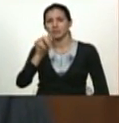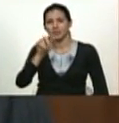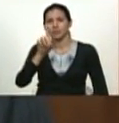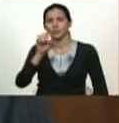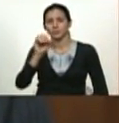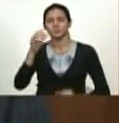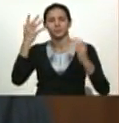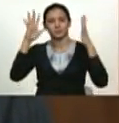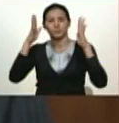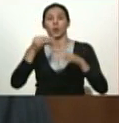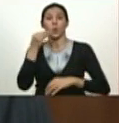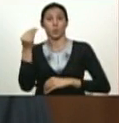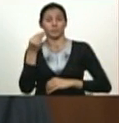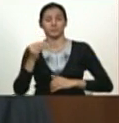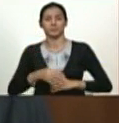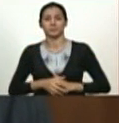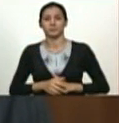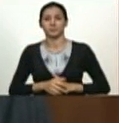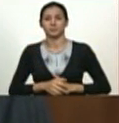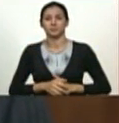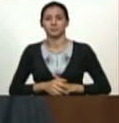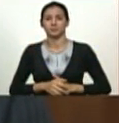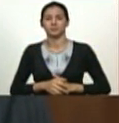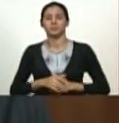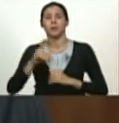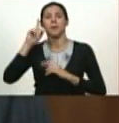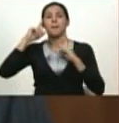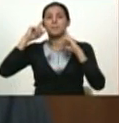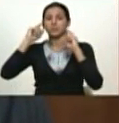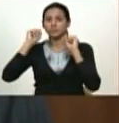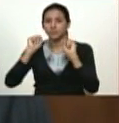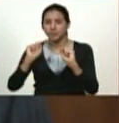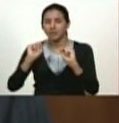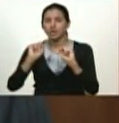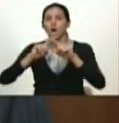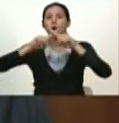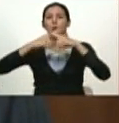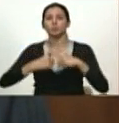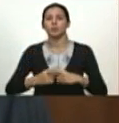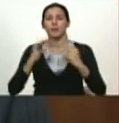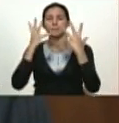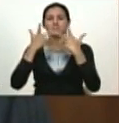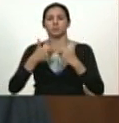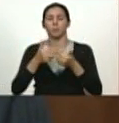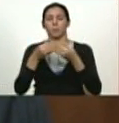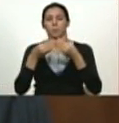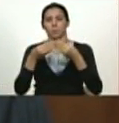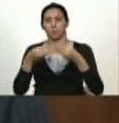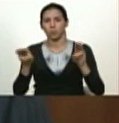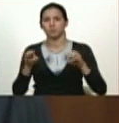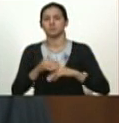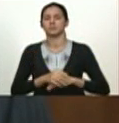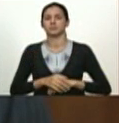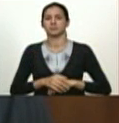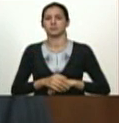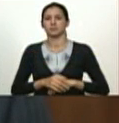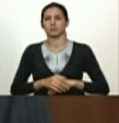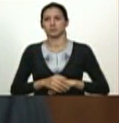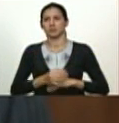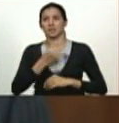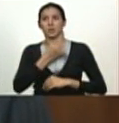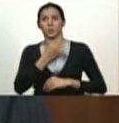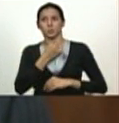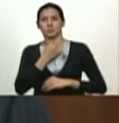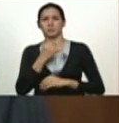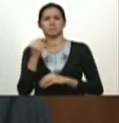es un joven profesional de la contaduría y la administración pública y también le gusta estar en